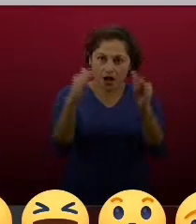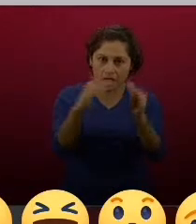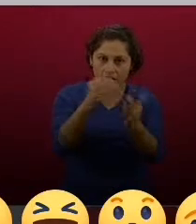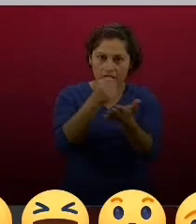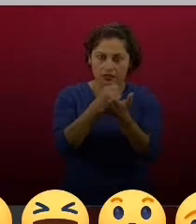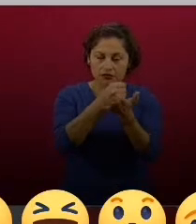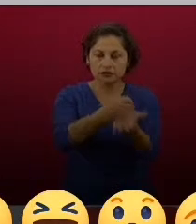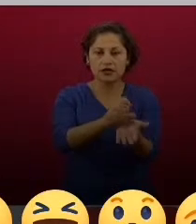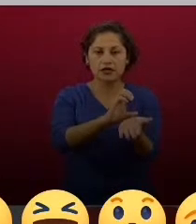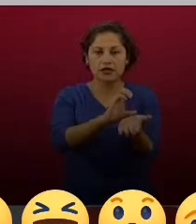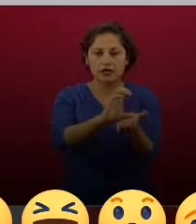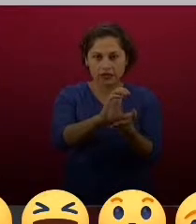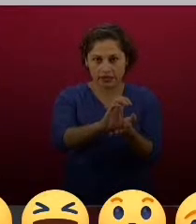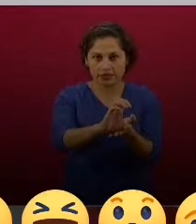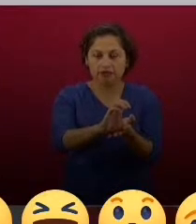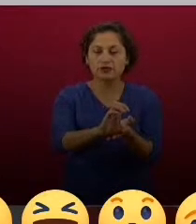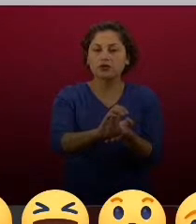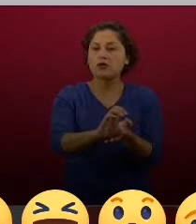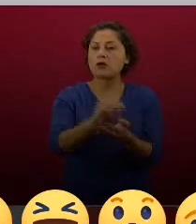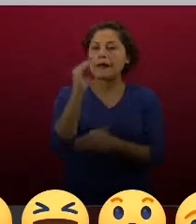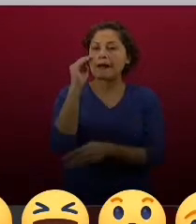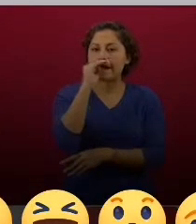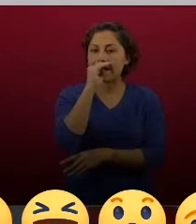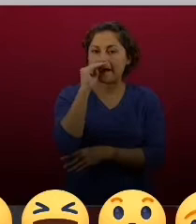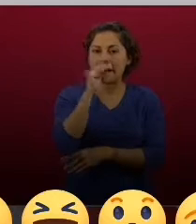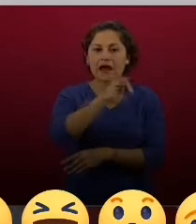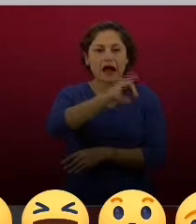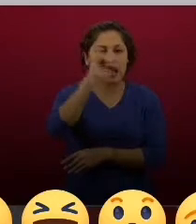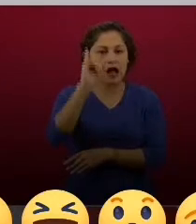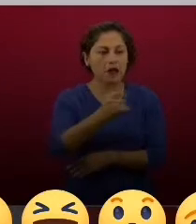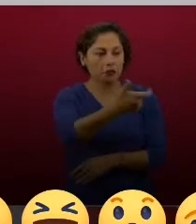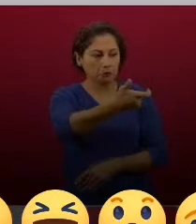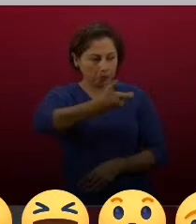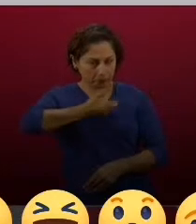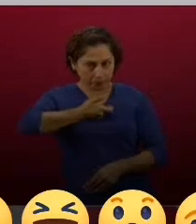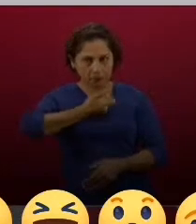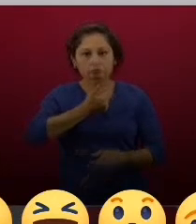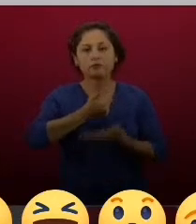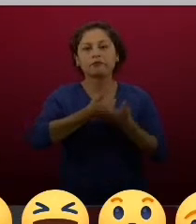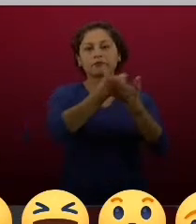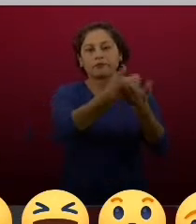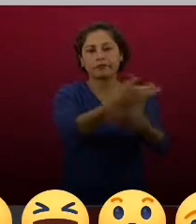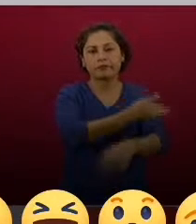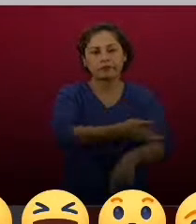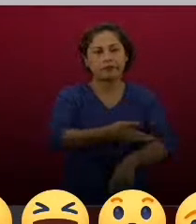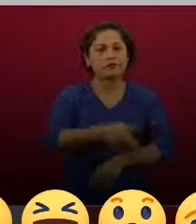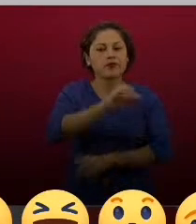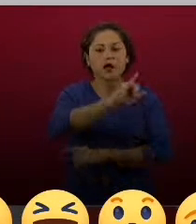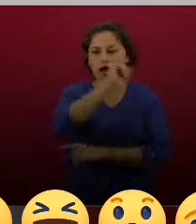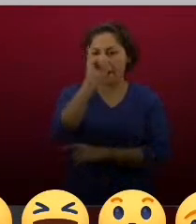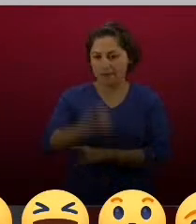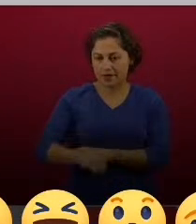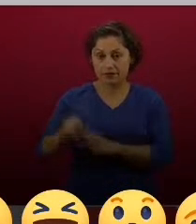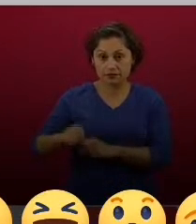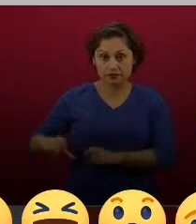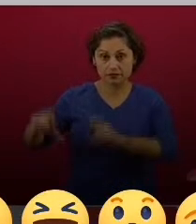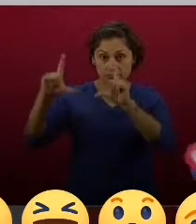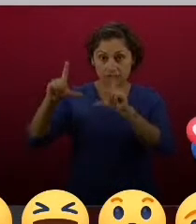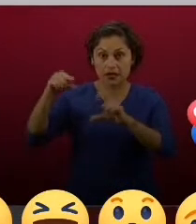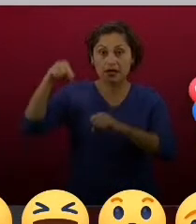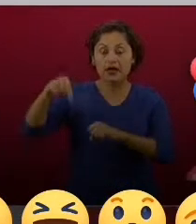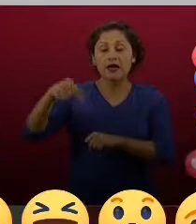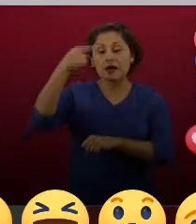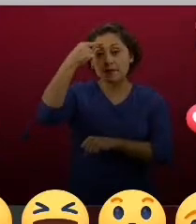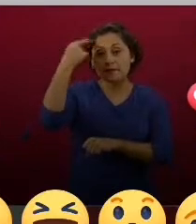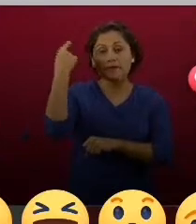No los compartan. Cuiden sus datos. Y finalmente, nuestros datos de contacto del instituto.